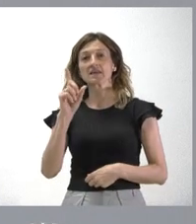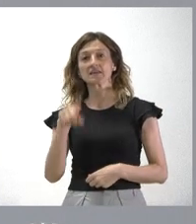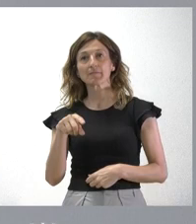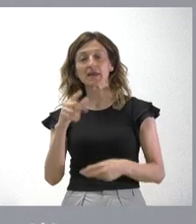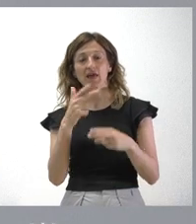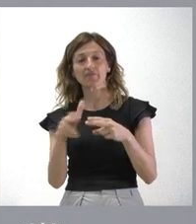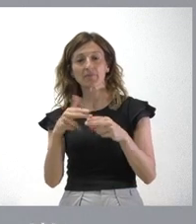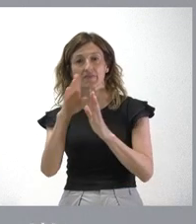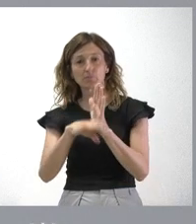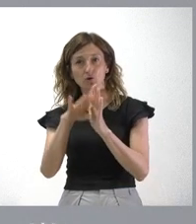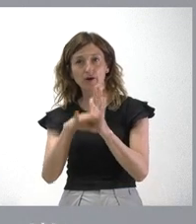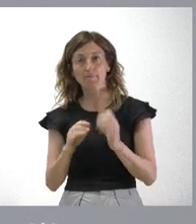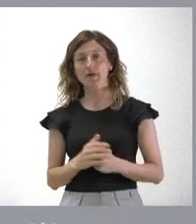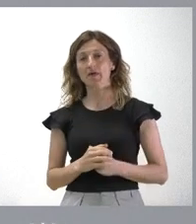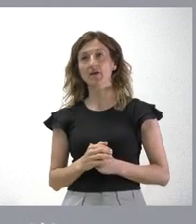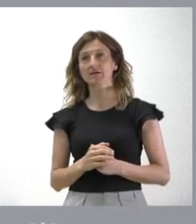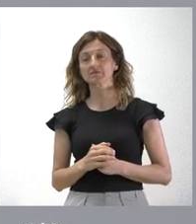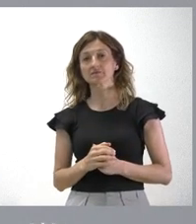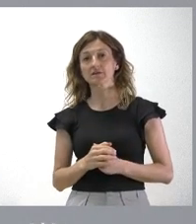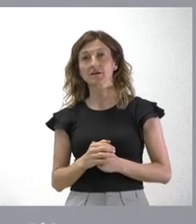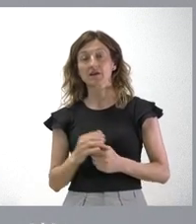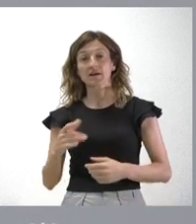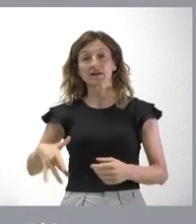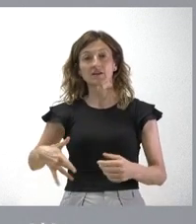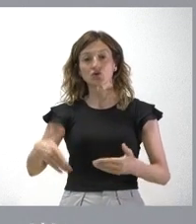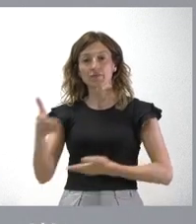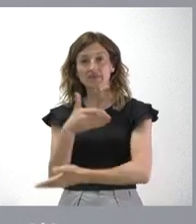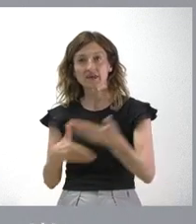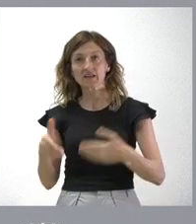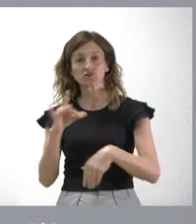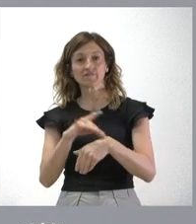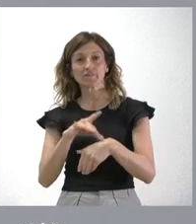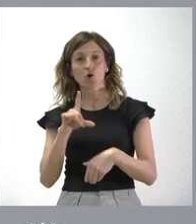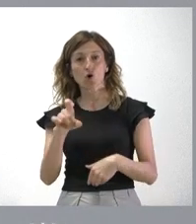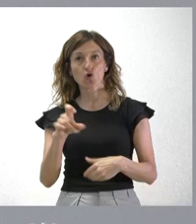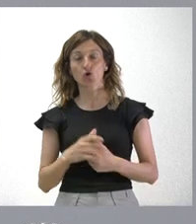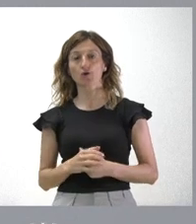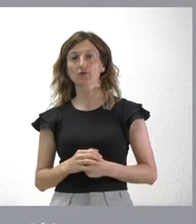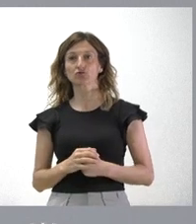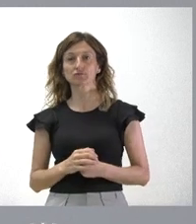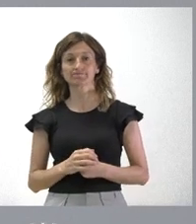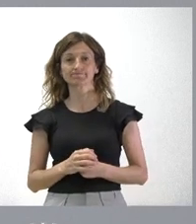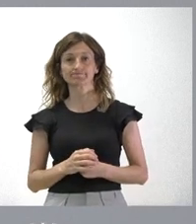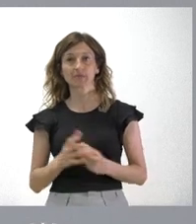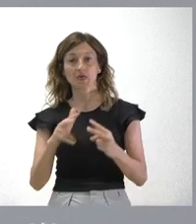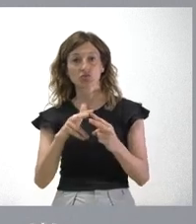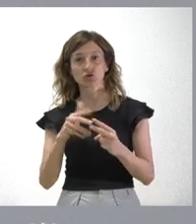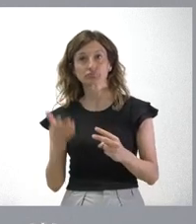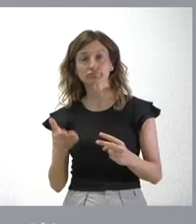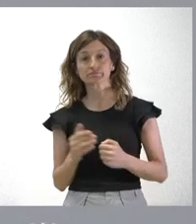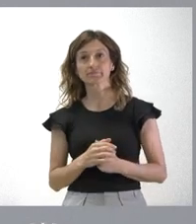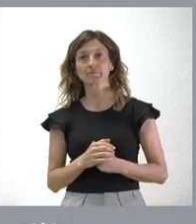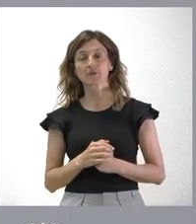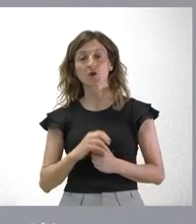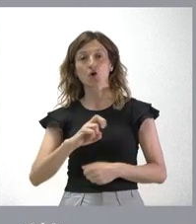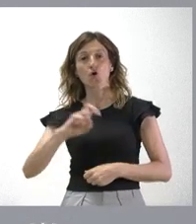programada, fundamentalmente lo que tenga que ver con diálisis y enfermos oncológicos. Esto es fundamentalmente. No lo serían en el resto de